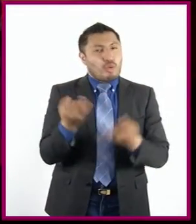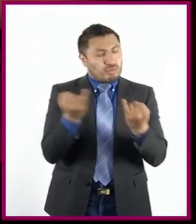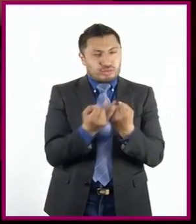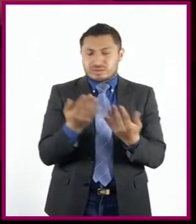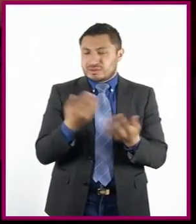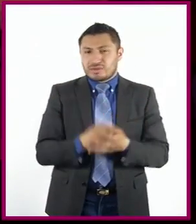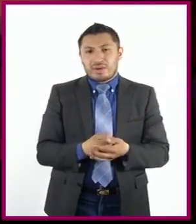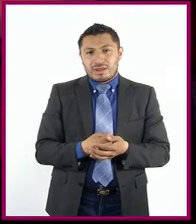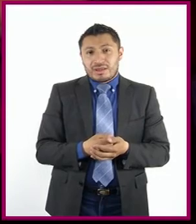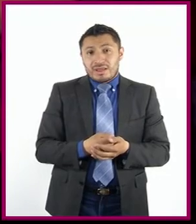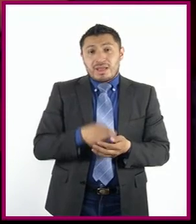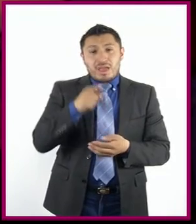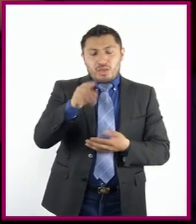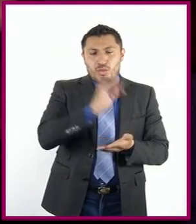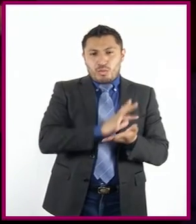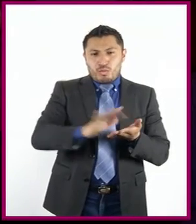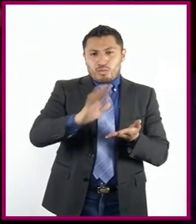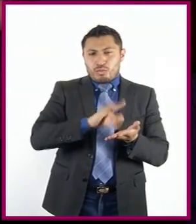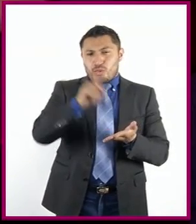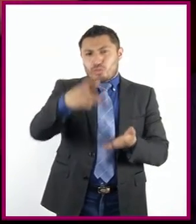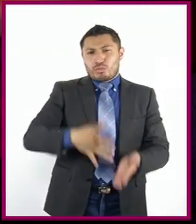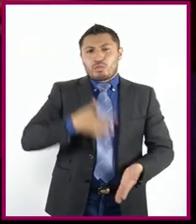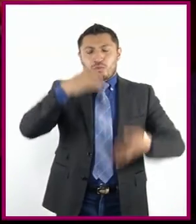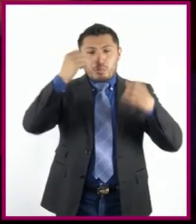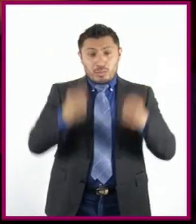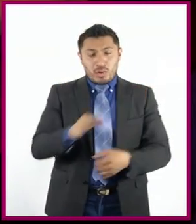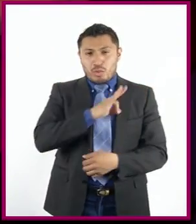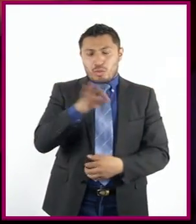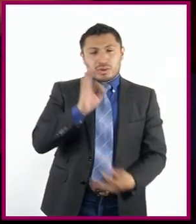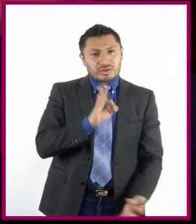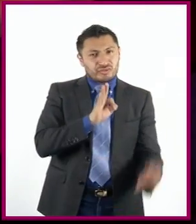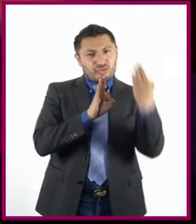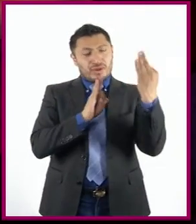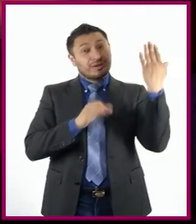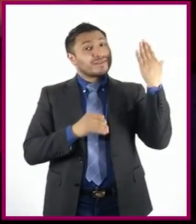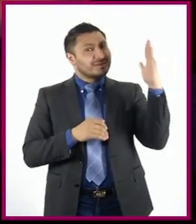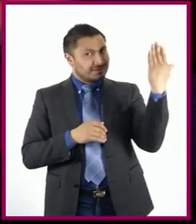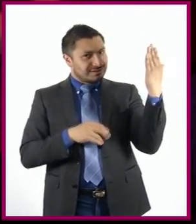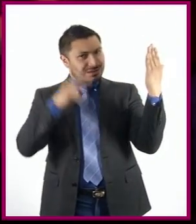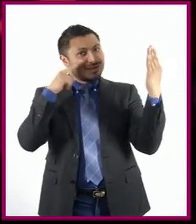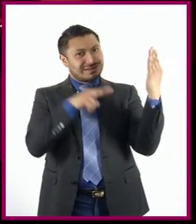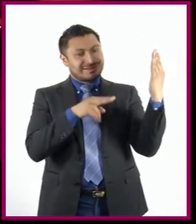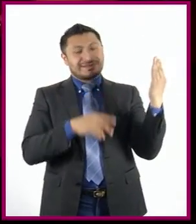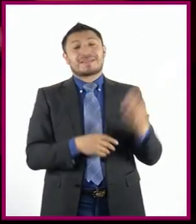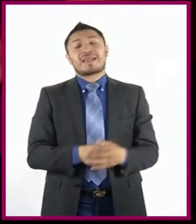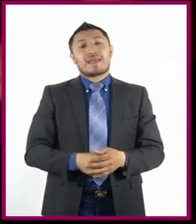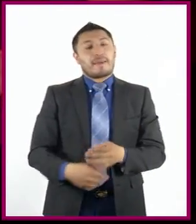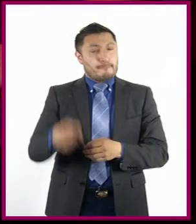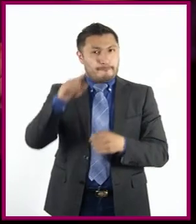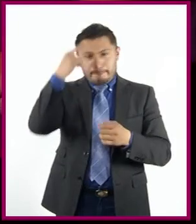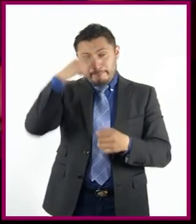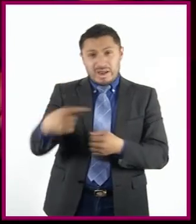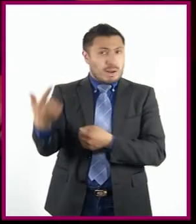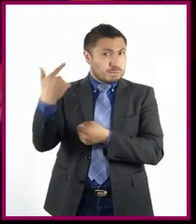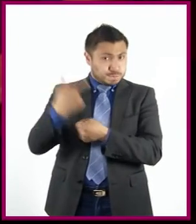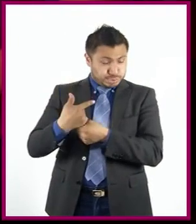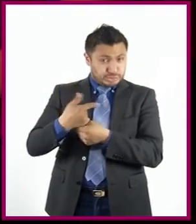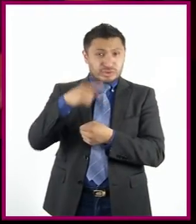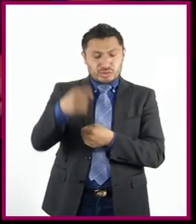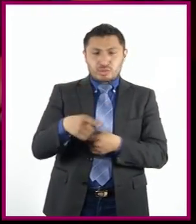Lean con seguridad. Pueden hacerlo frente a un espejo. Entonen adecuadamente las palabras,